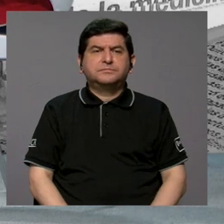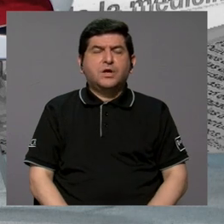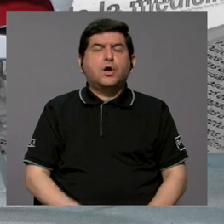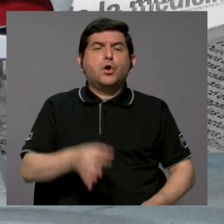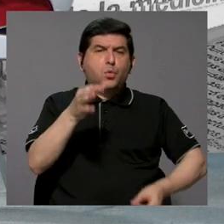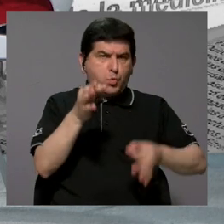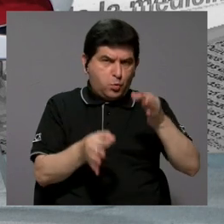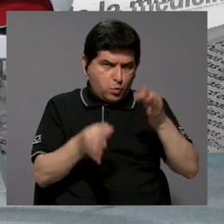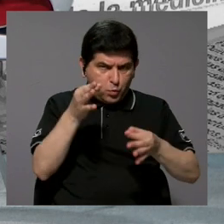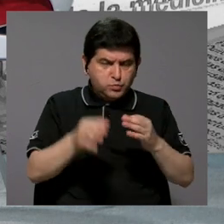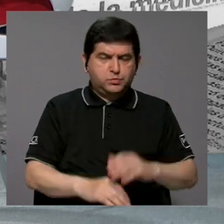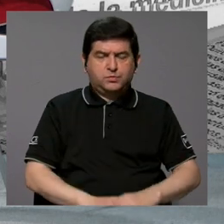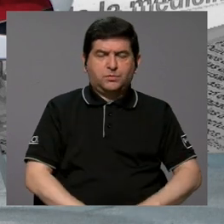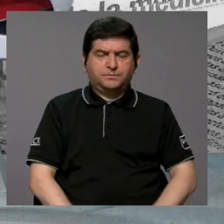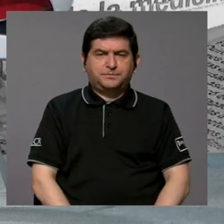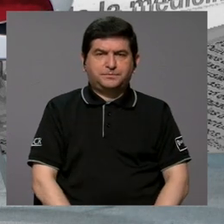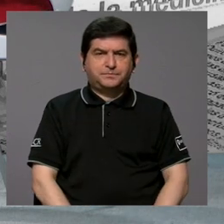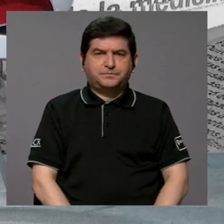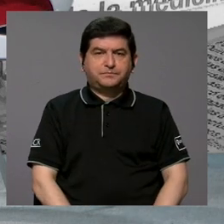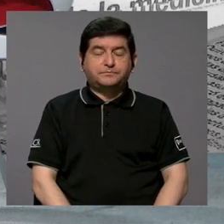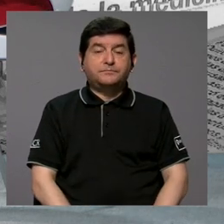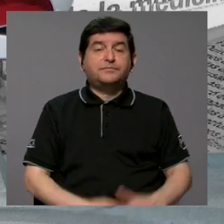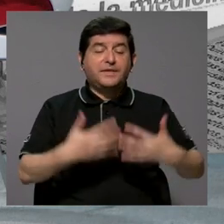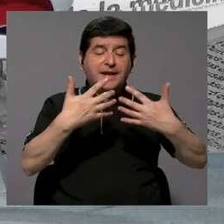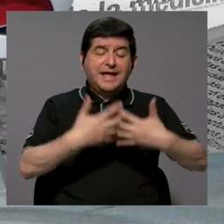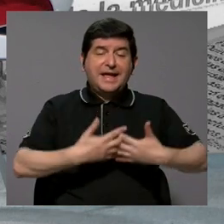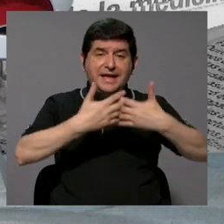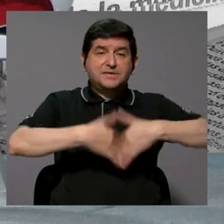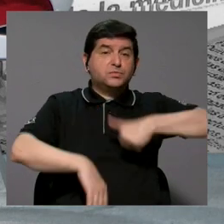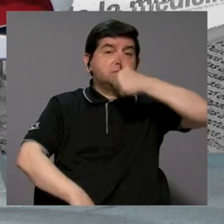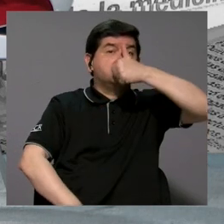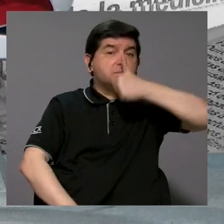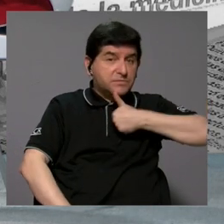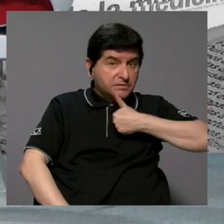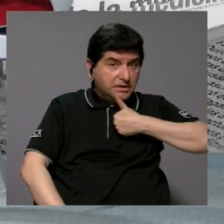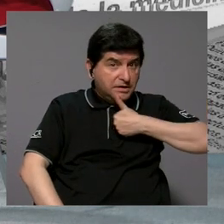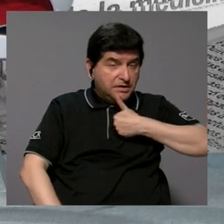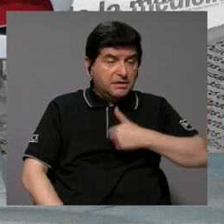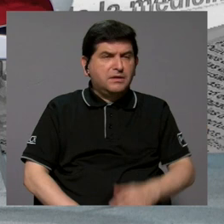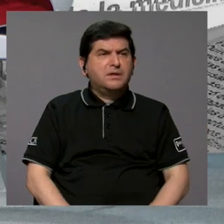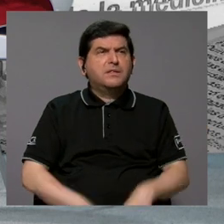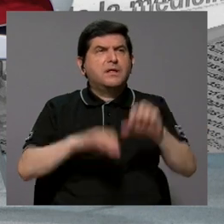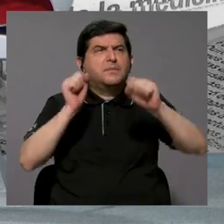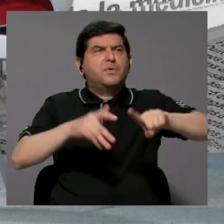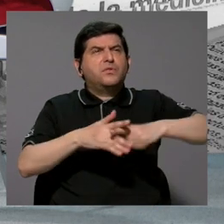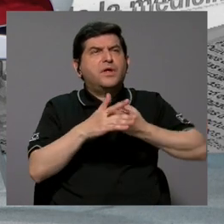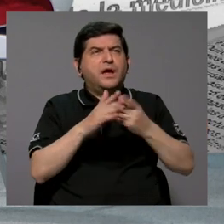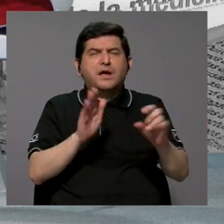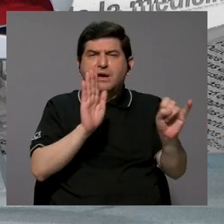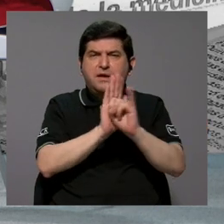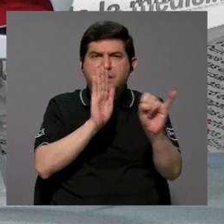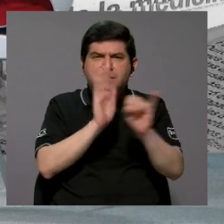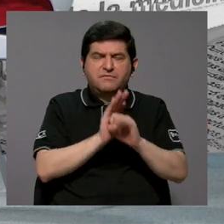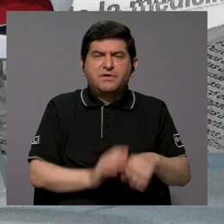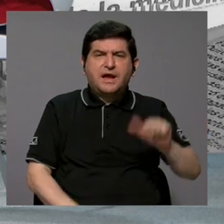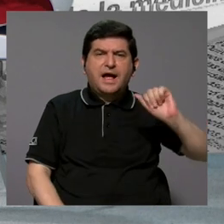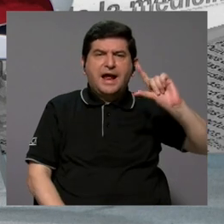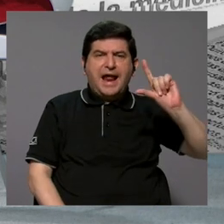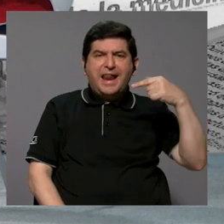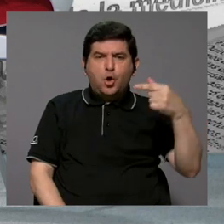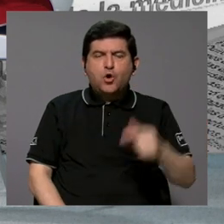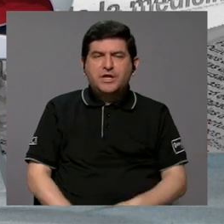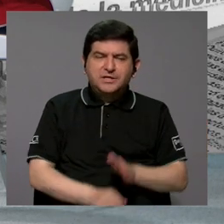sea justo y demás. Para una industria privada podríamos comenzar a identificar estos algoritmos